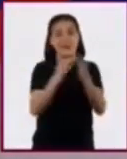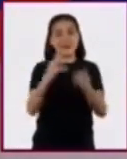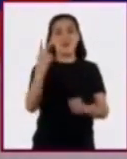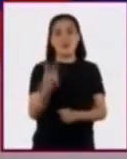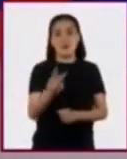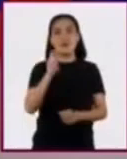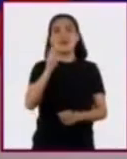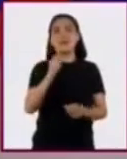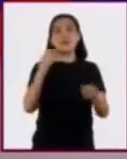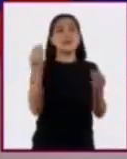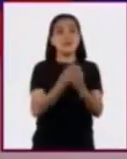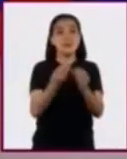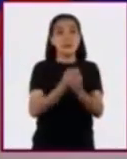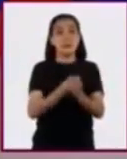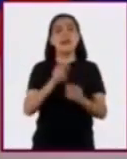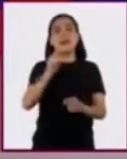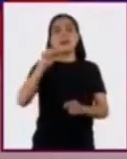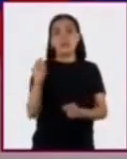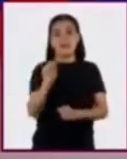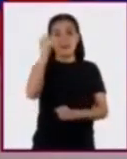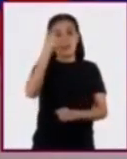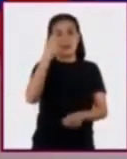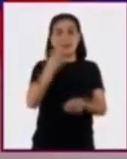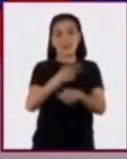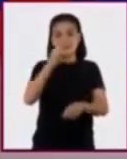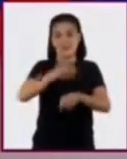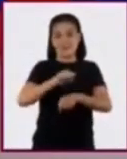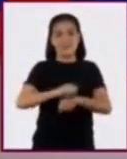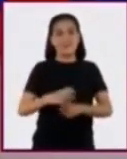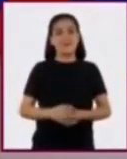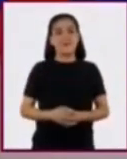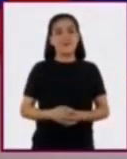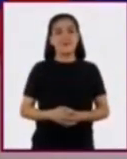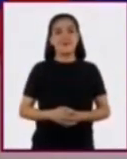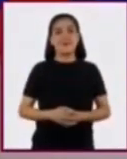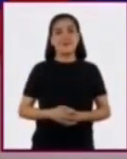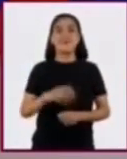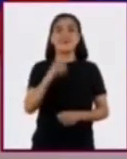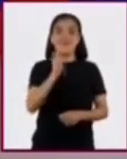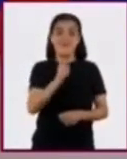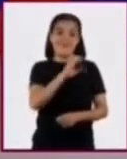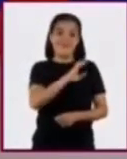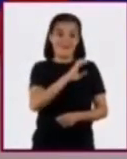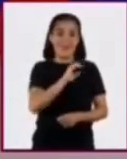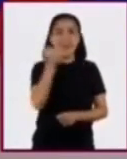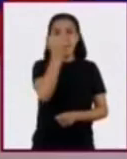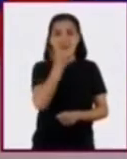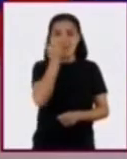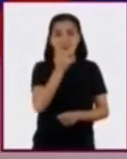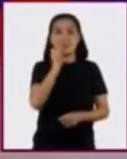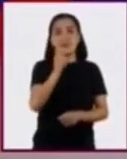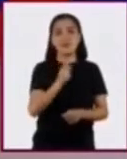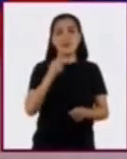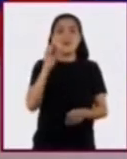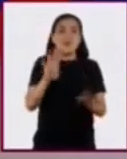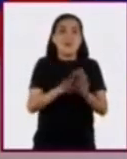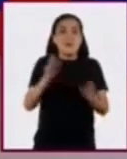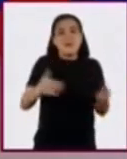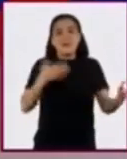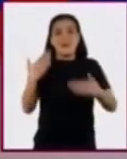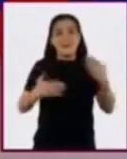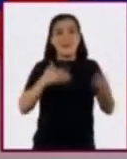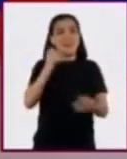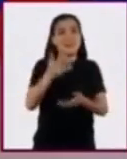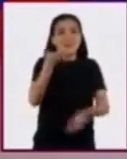2 de la asignatura Tecnología Segundo Grado. Queridas alumnas y alumnos, es muy emocionante